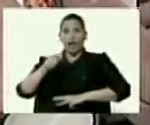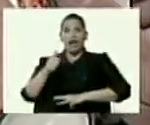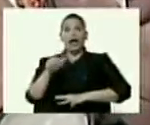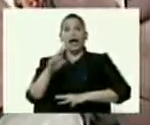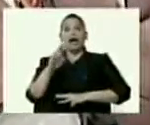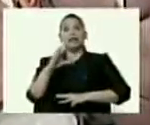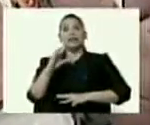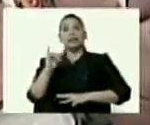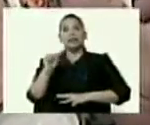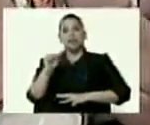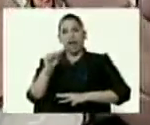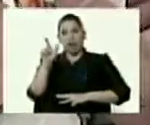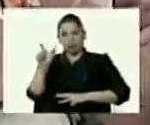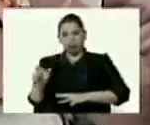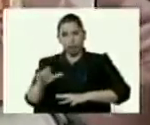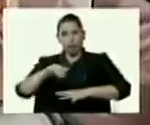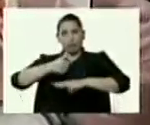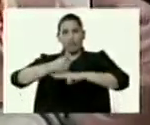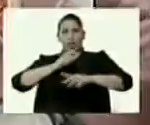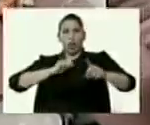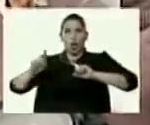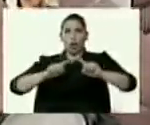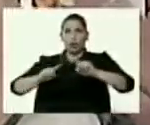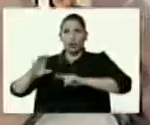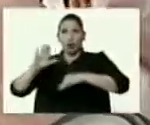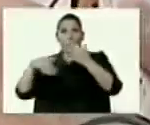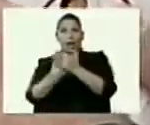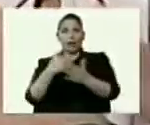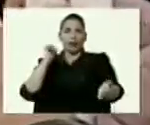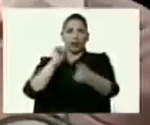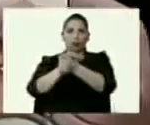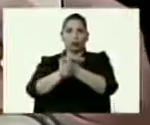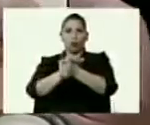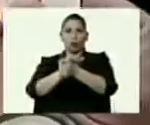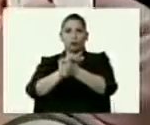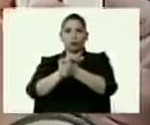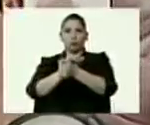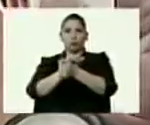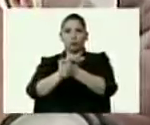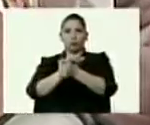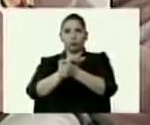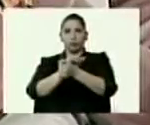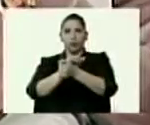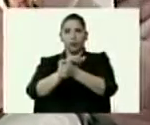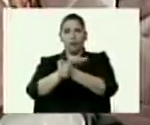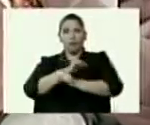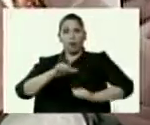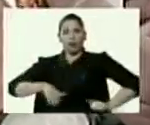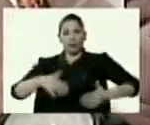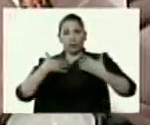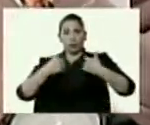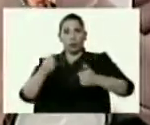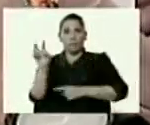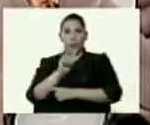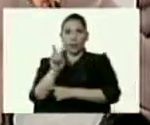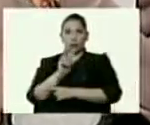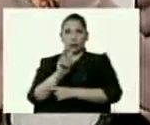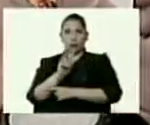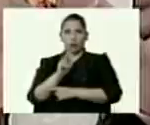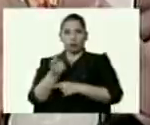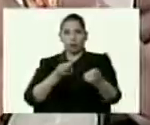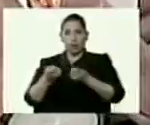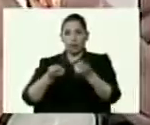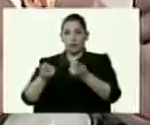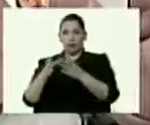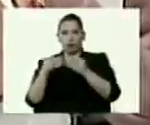que fue el jefe logístico hasta que fue capturado por las fuerzas de seguridad venezolana, el jefe logístico de todas las